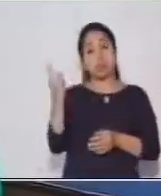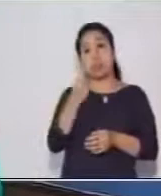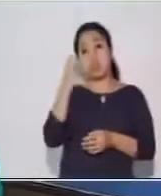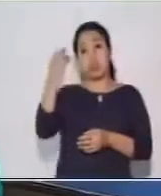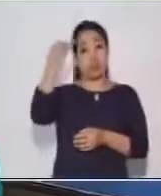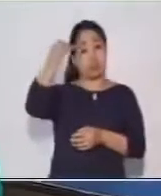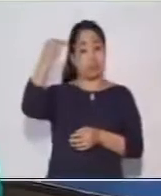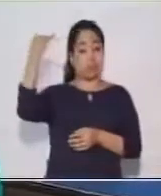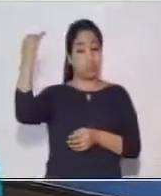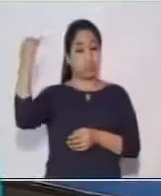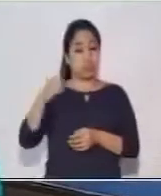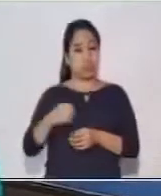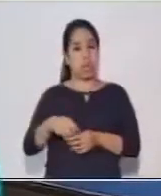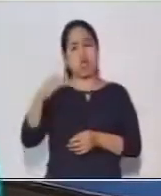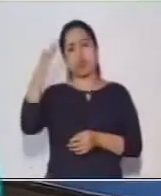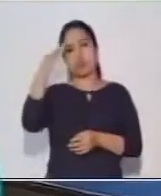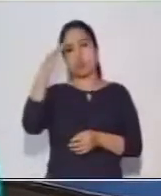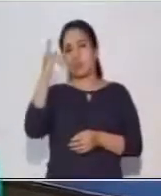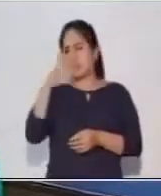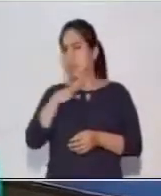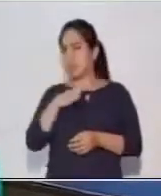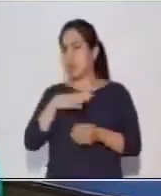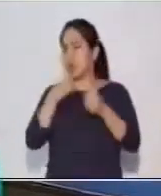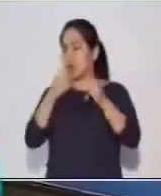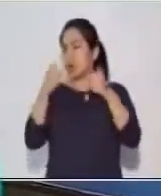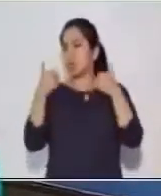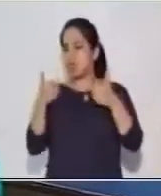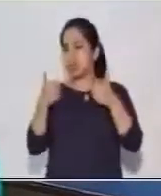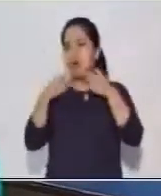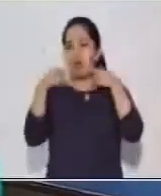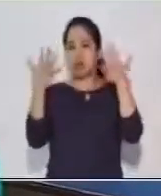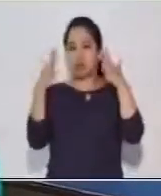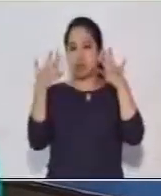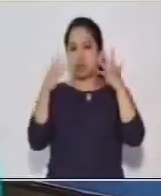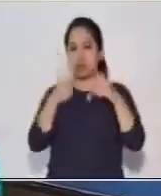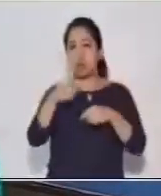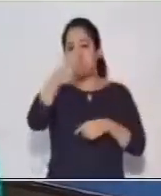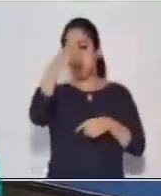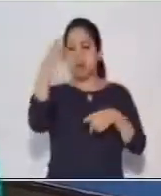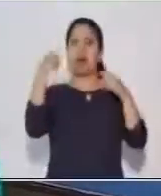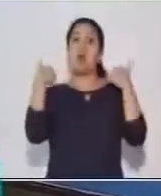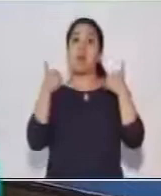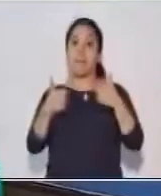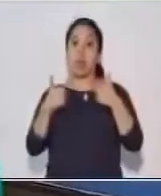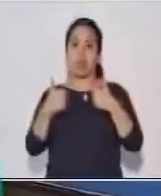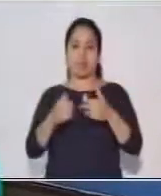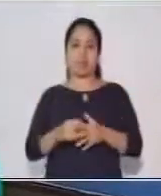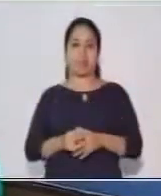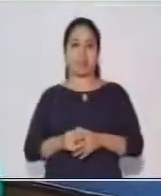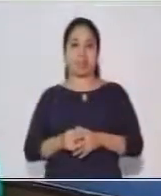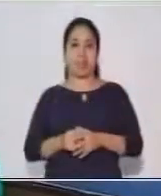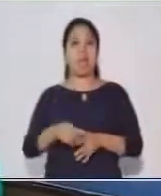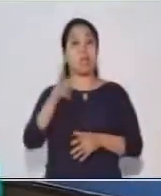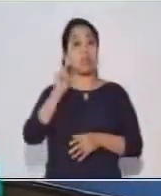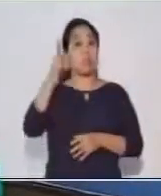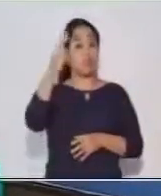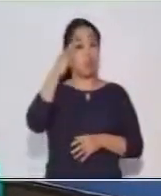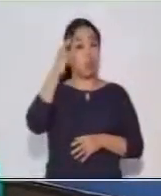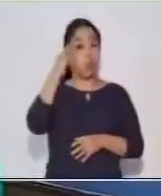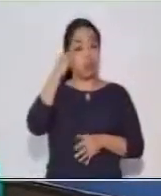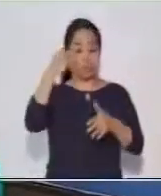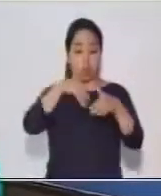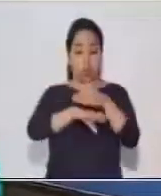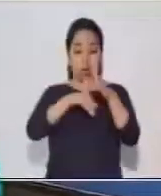imaginación. Yo sé que la tienen y que lo hacen muy bien. Los solicito. Trabajaron. Trabajaron. Excelente. Siempre recuerden guardar